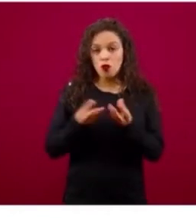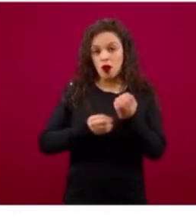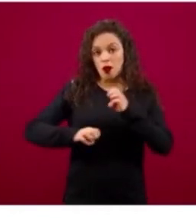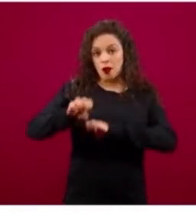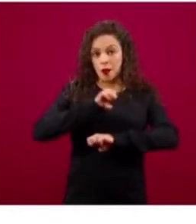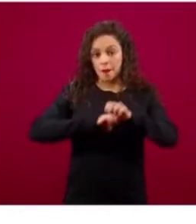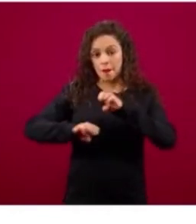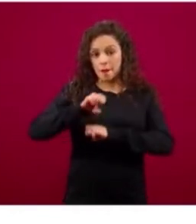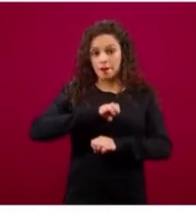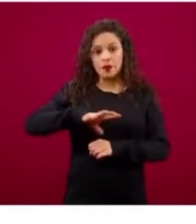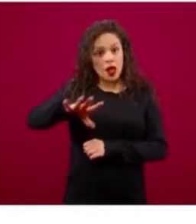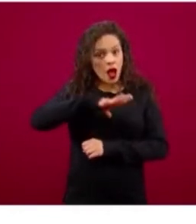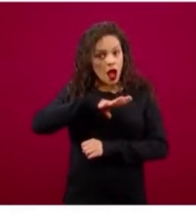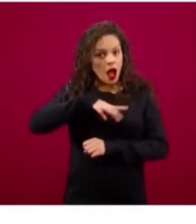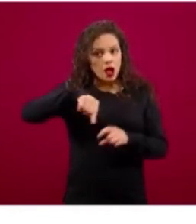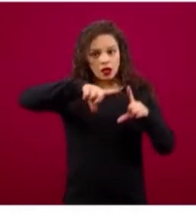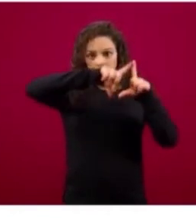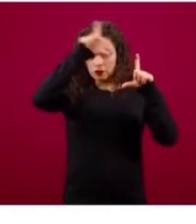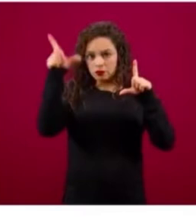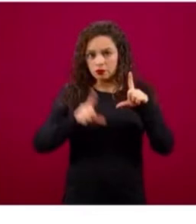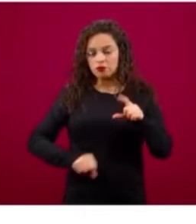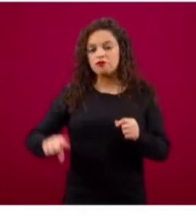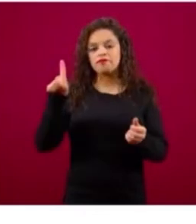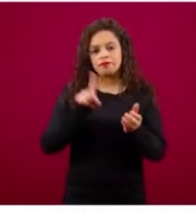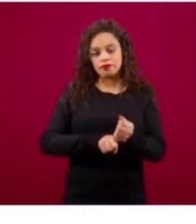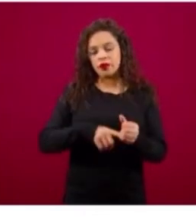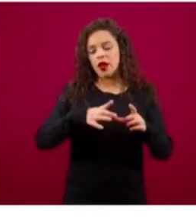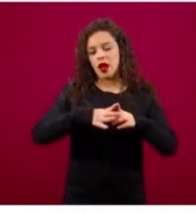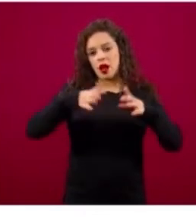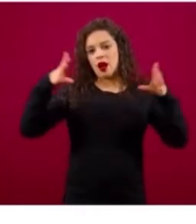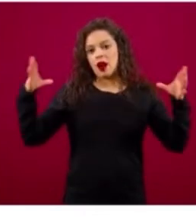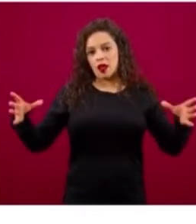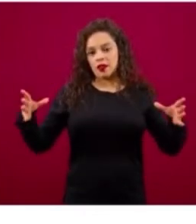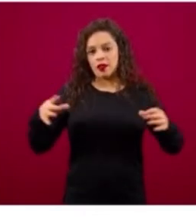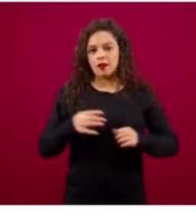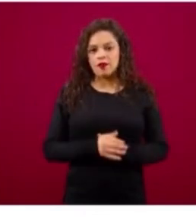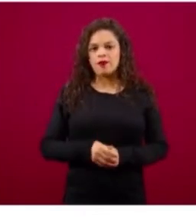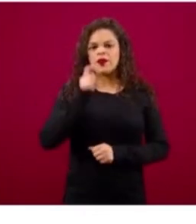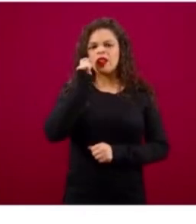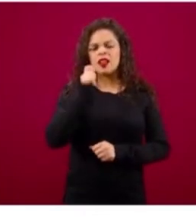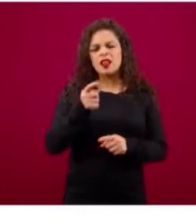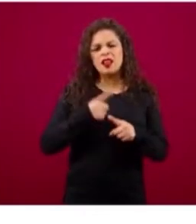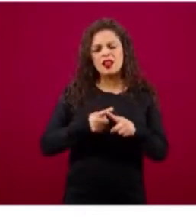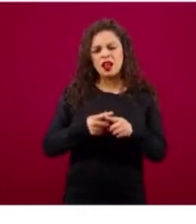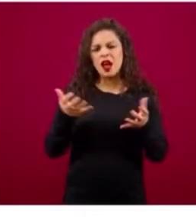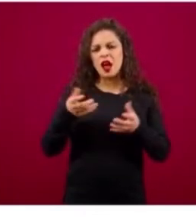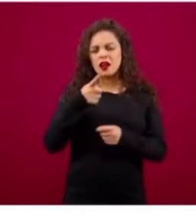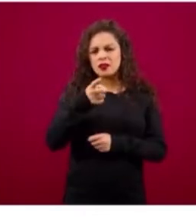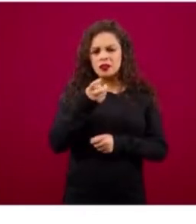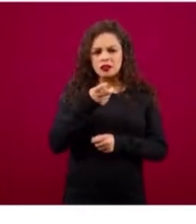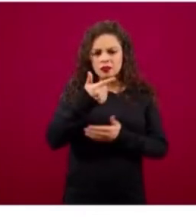son grandes. Este es un conteo que realizó el Inegi en el cuarto